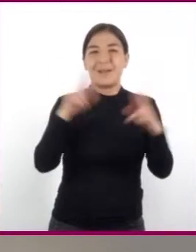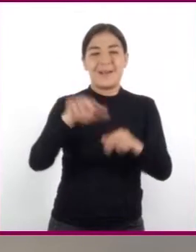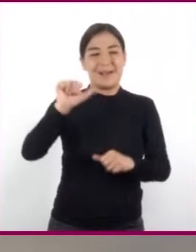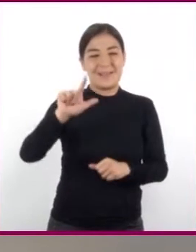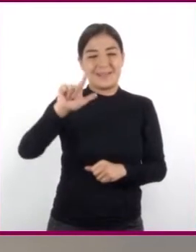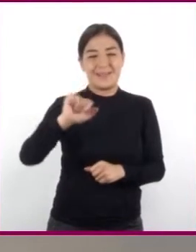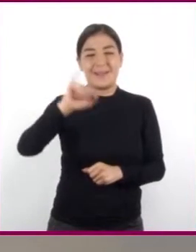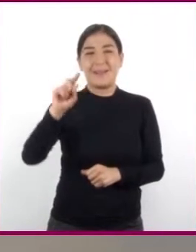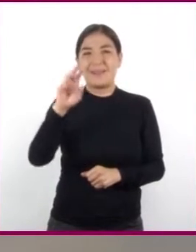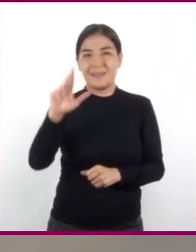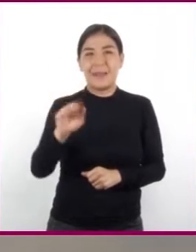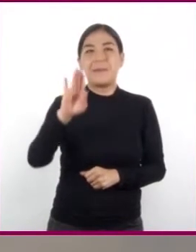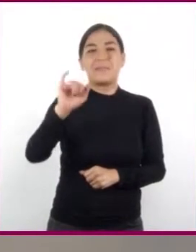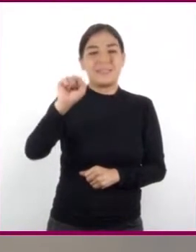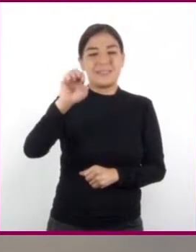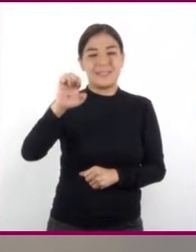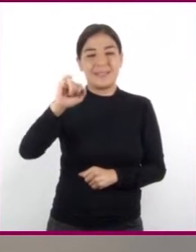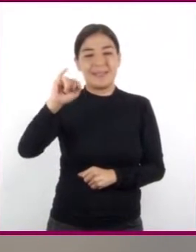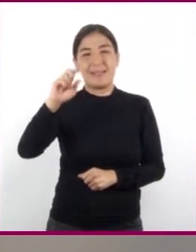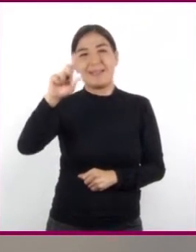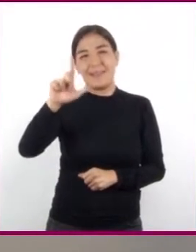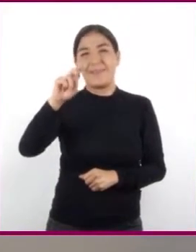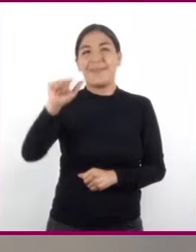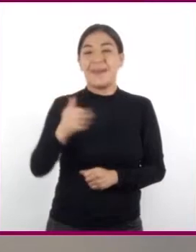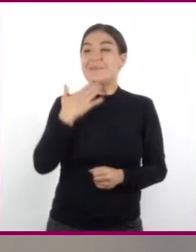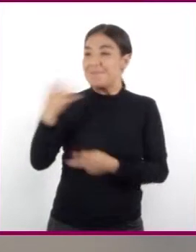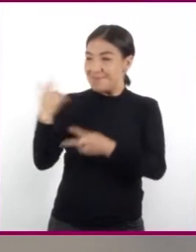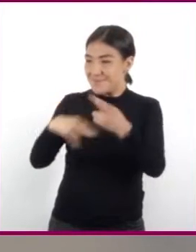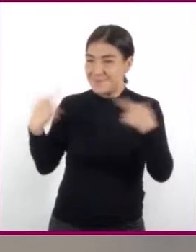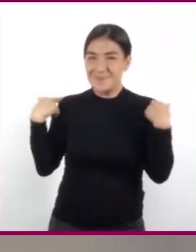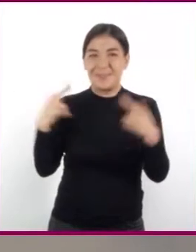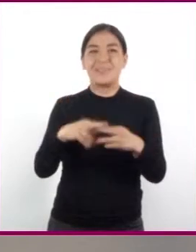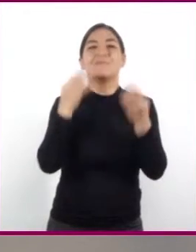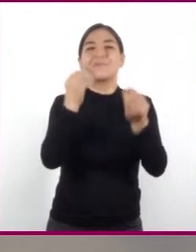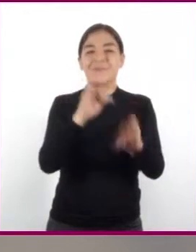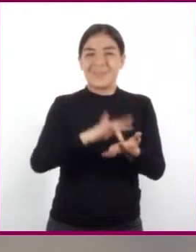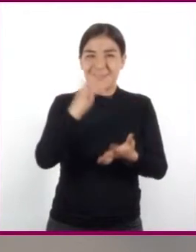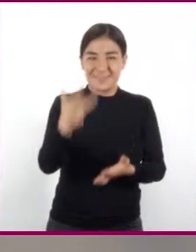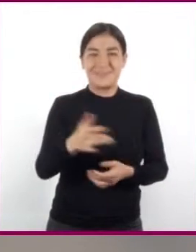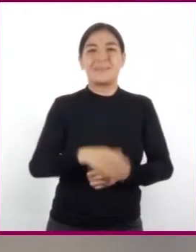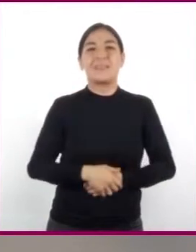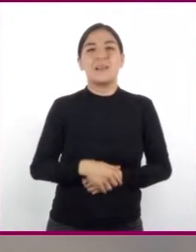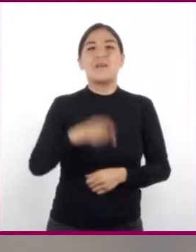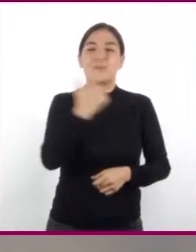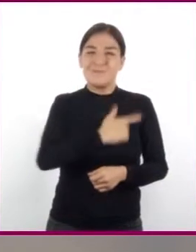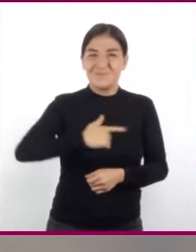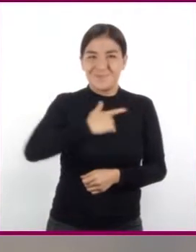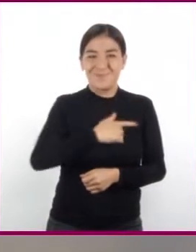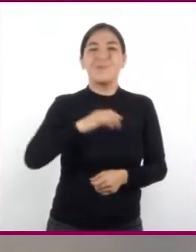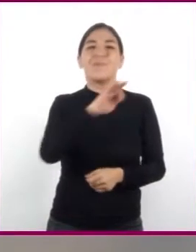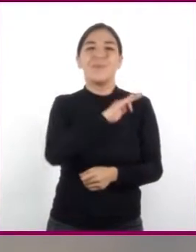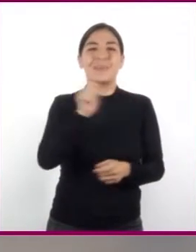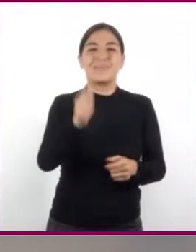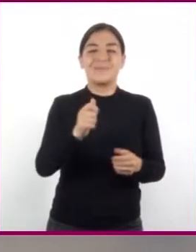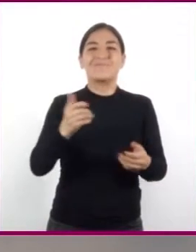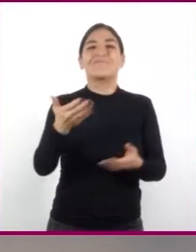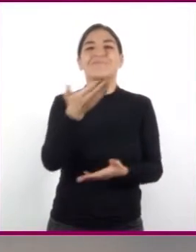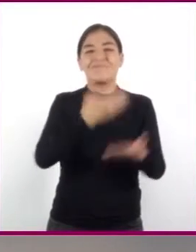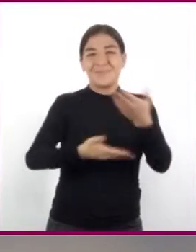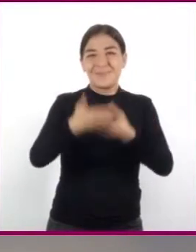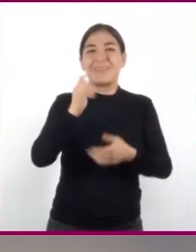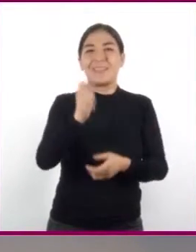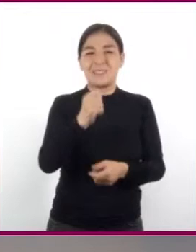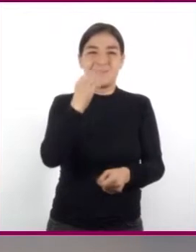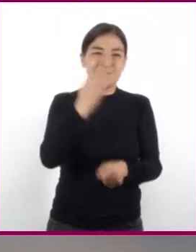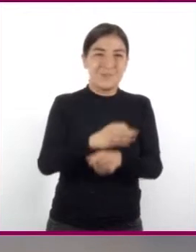Briseida Trejo Castañeda. ¡Bienvenida, maestra! Muchas gracias, Enrique. Es un gusto poder participar con